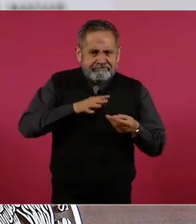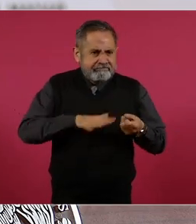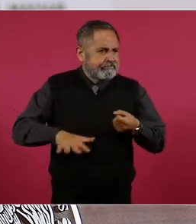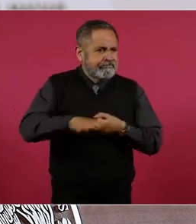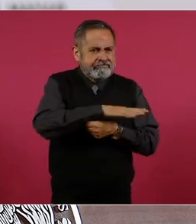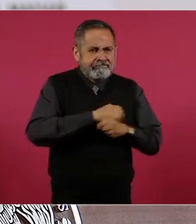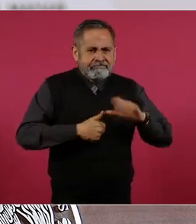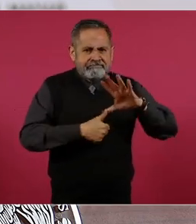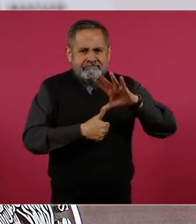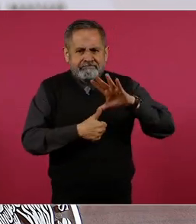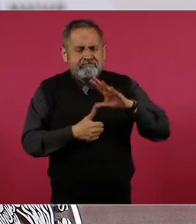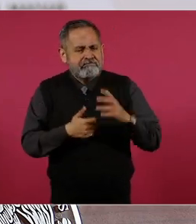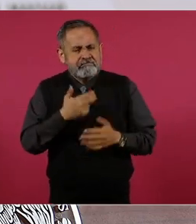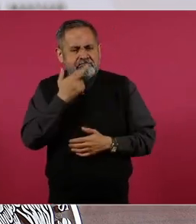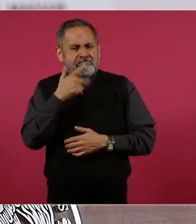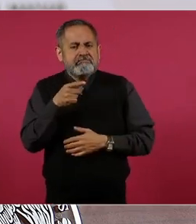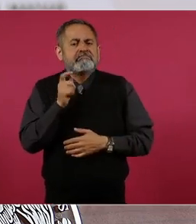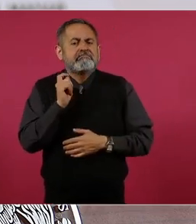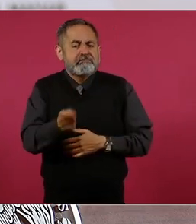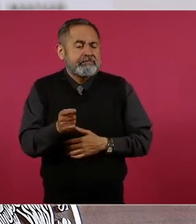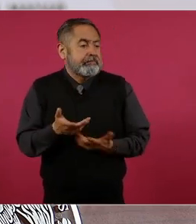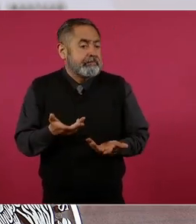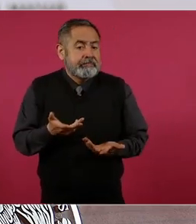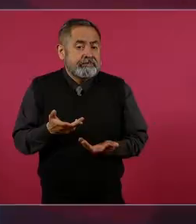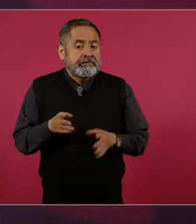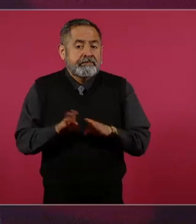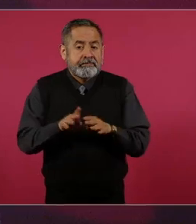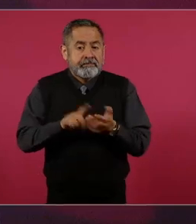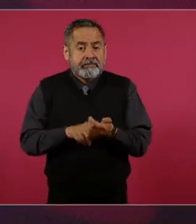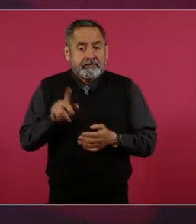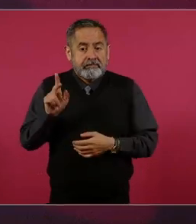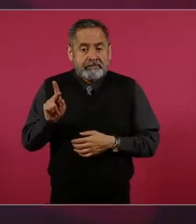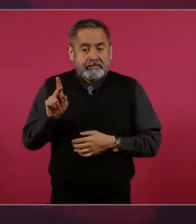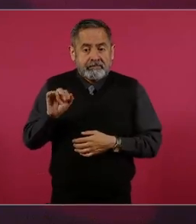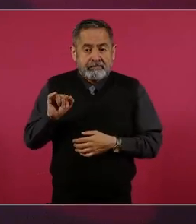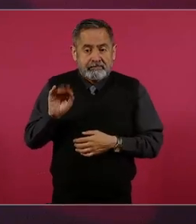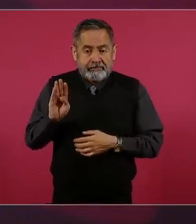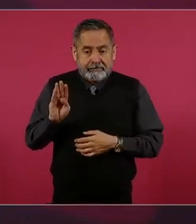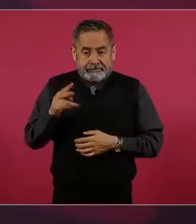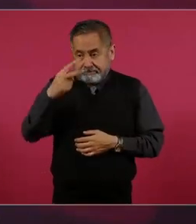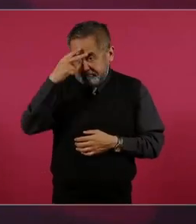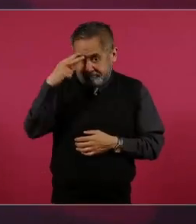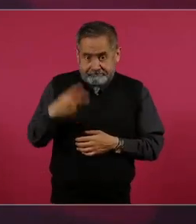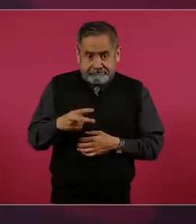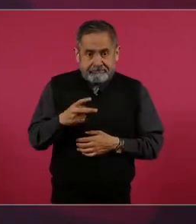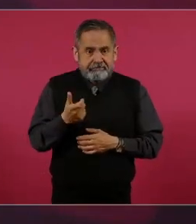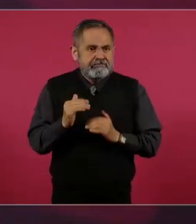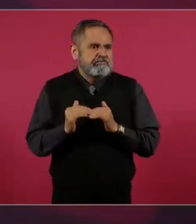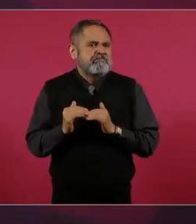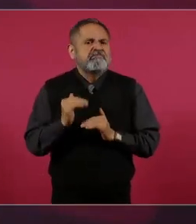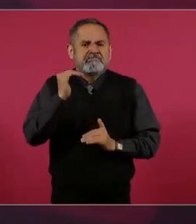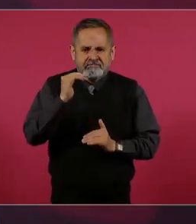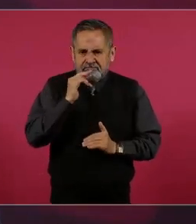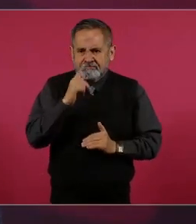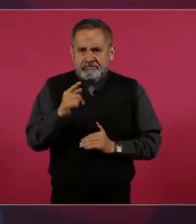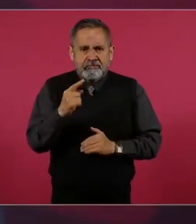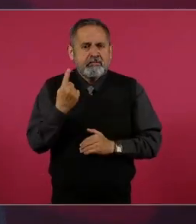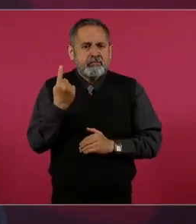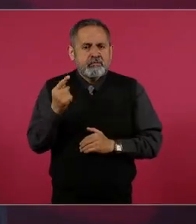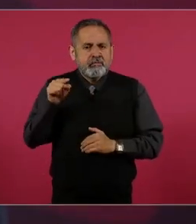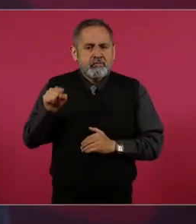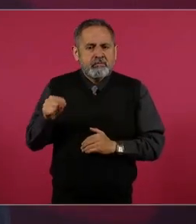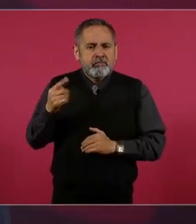norteamericana causaría que el Producto Interno Bruto de México aumentara en 1